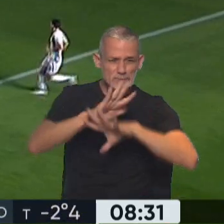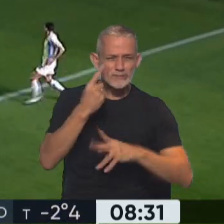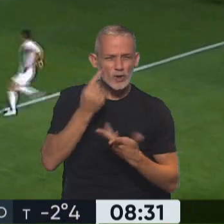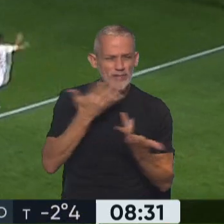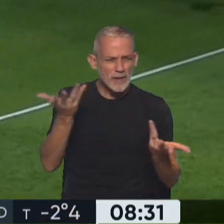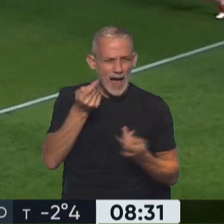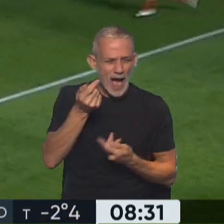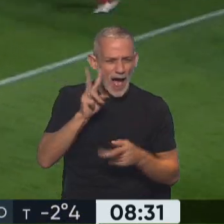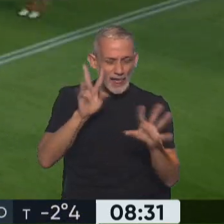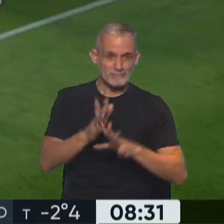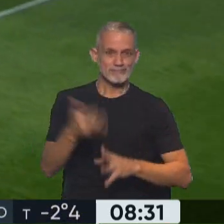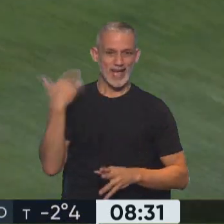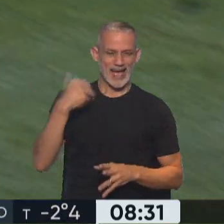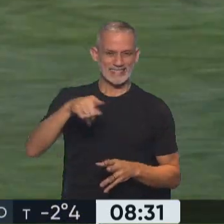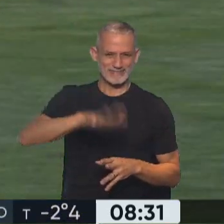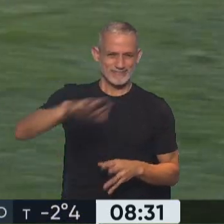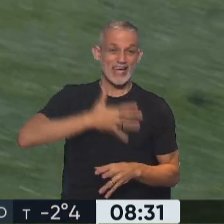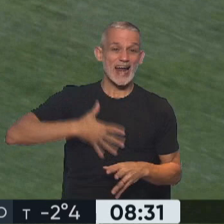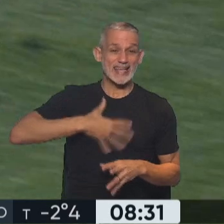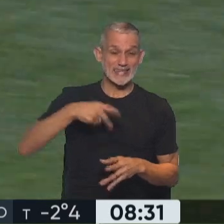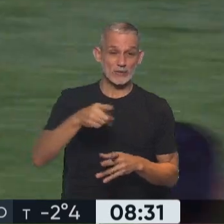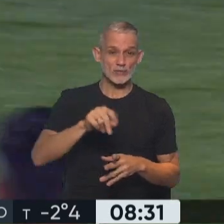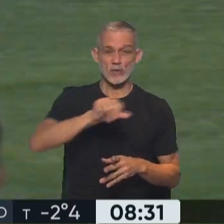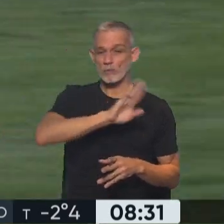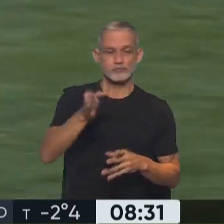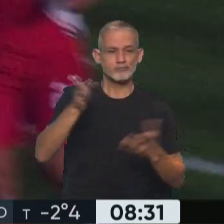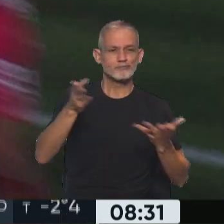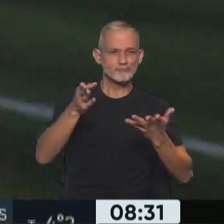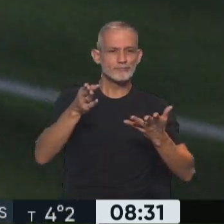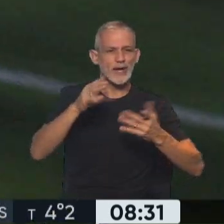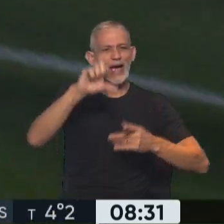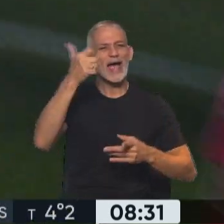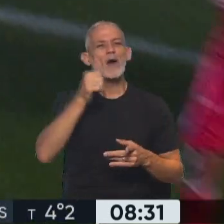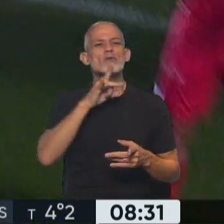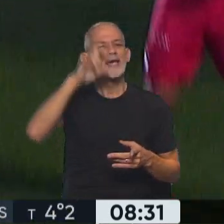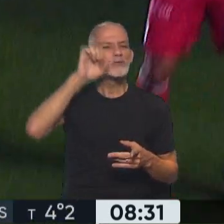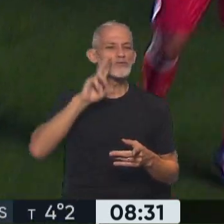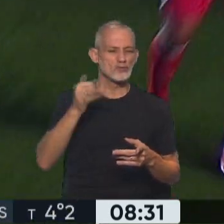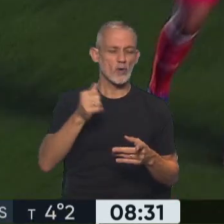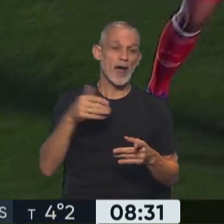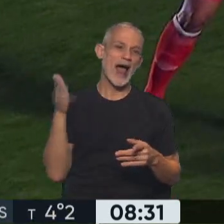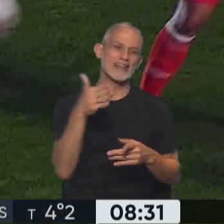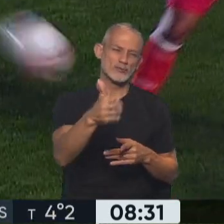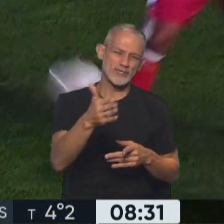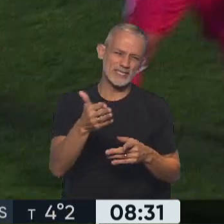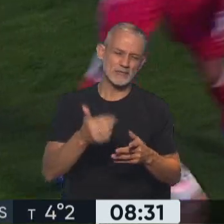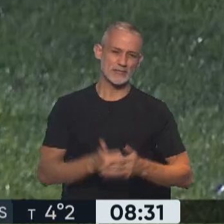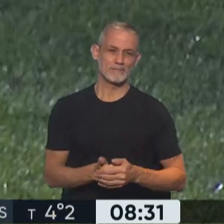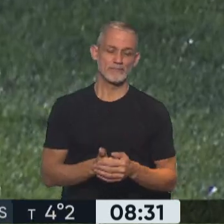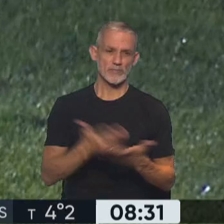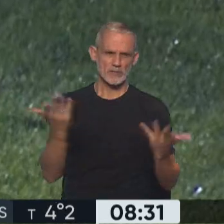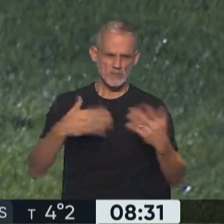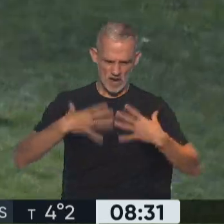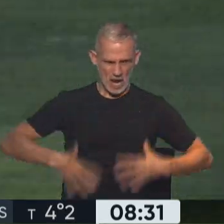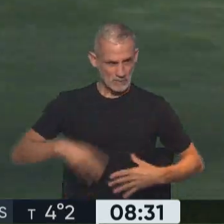neblina tremenda. Sí, Allí en la paternal, ganaba Martín Cauterucho para Aldocibi de Mar del Plata. Mirá qué loca la camiseta de